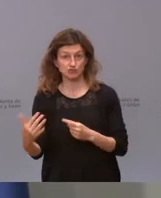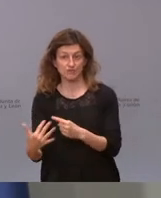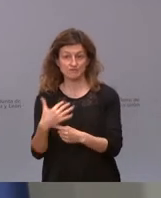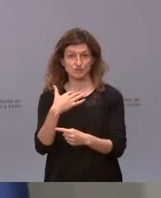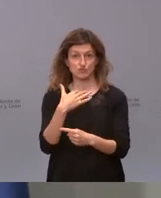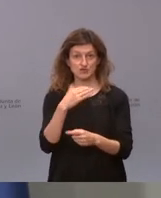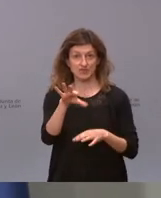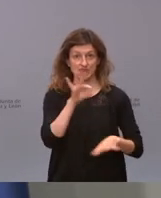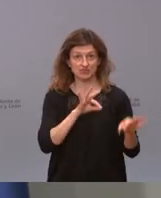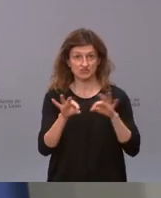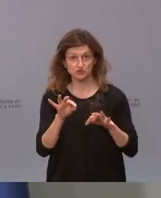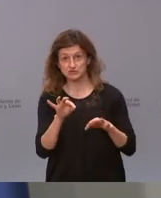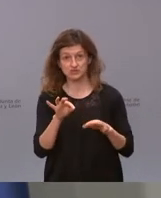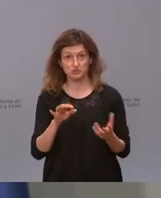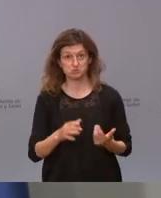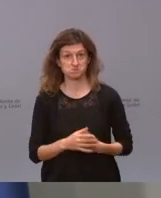decisiones?